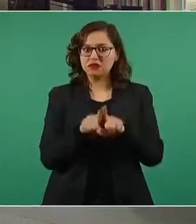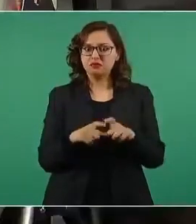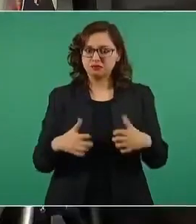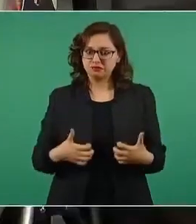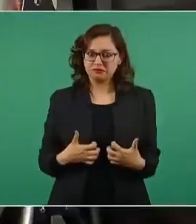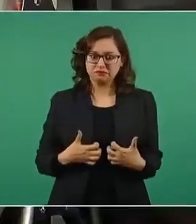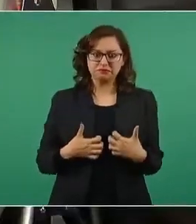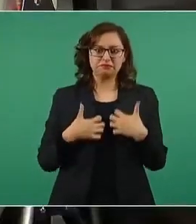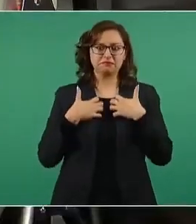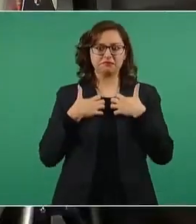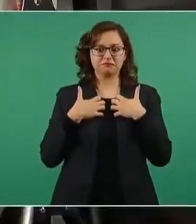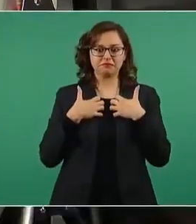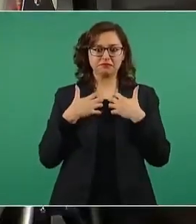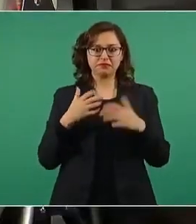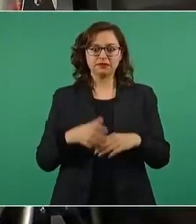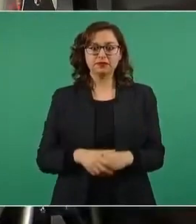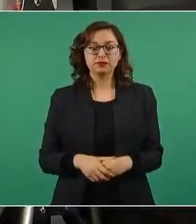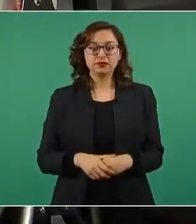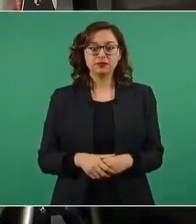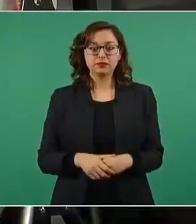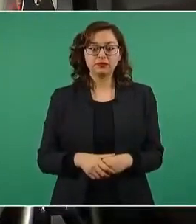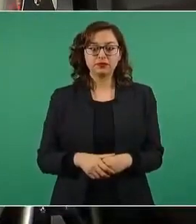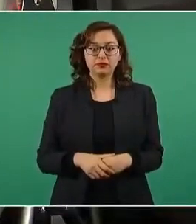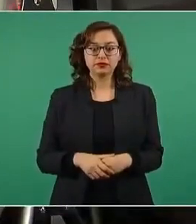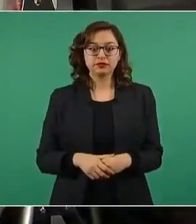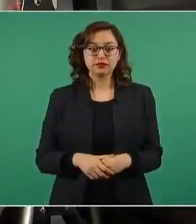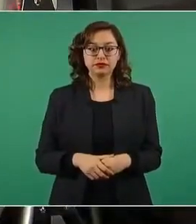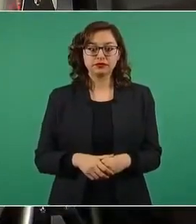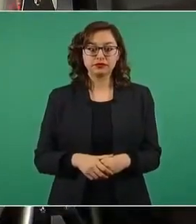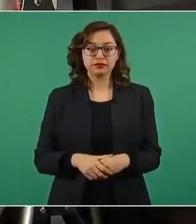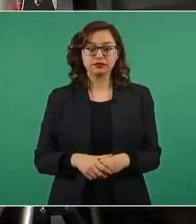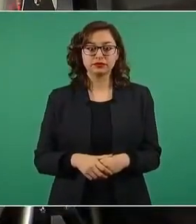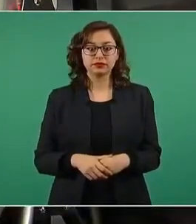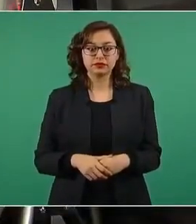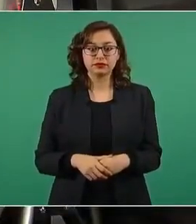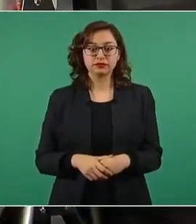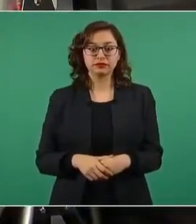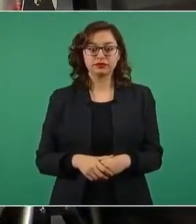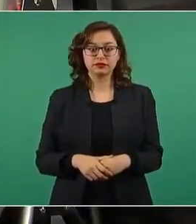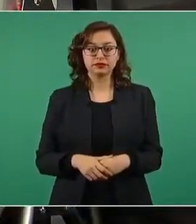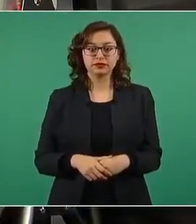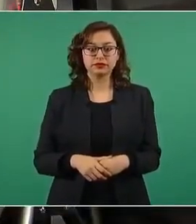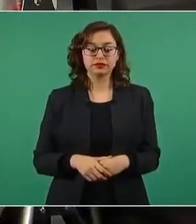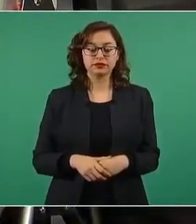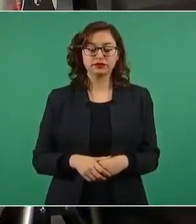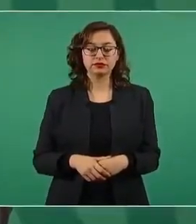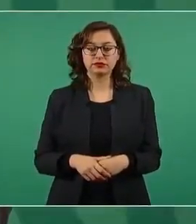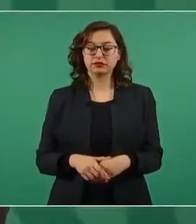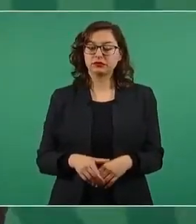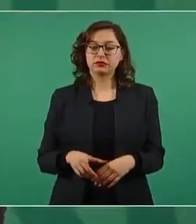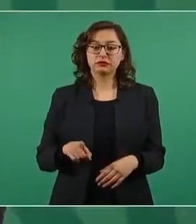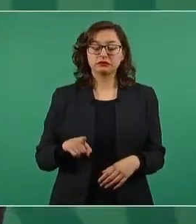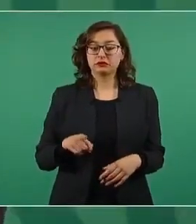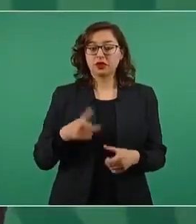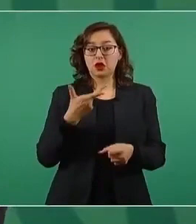esto es culpa del presidente,